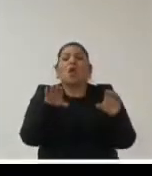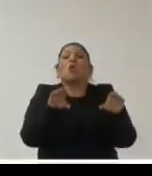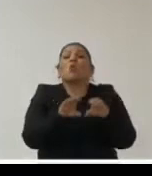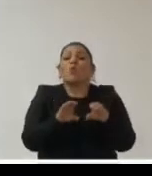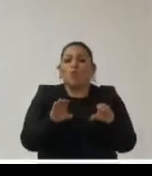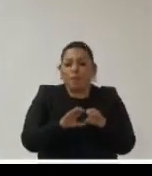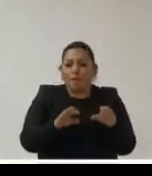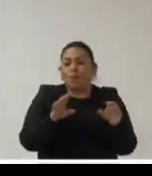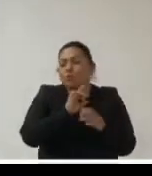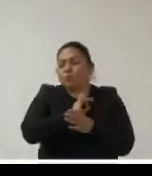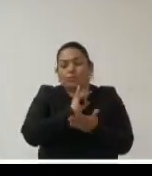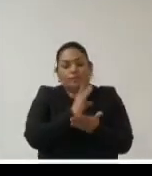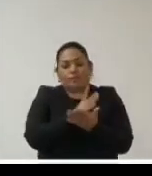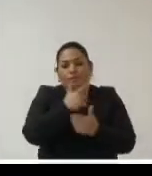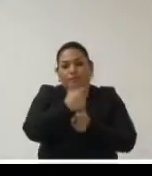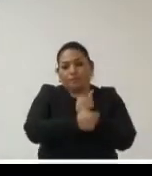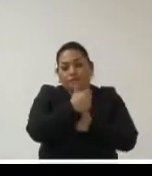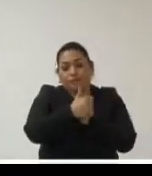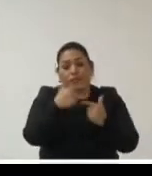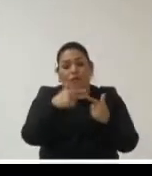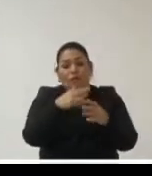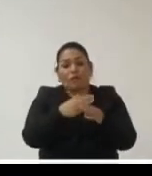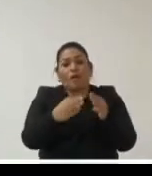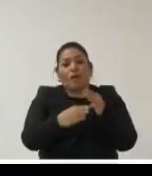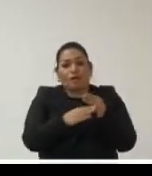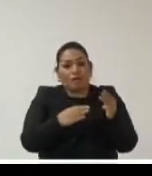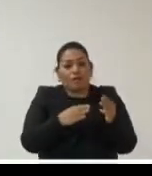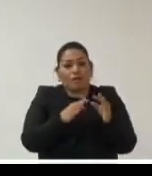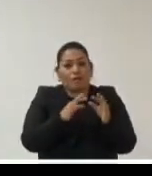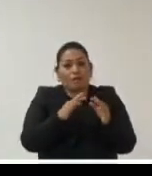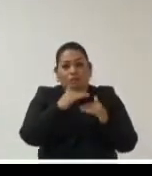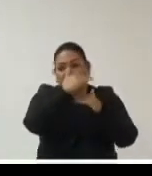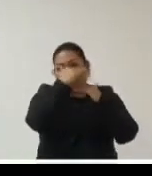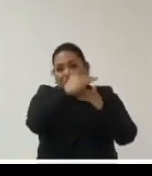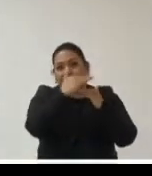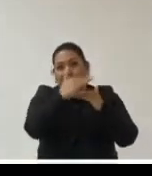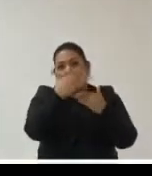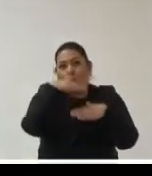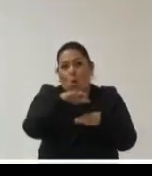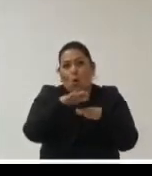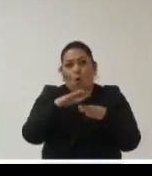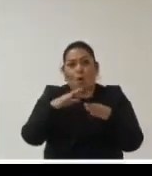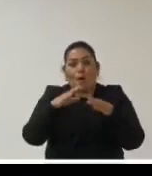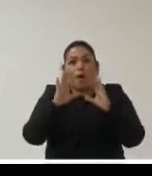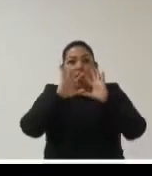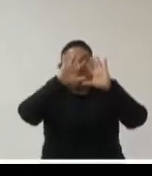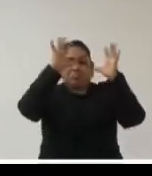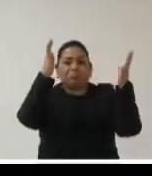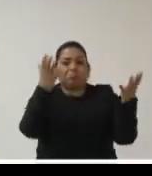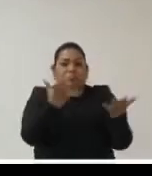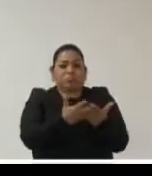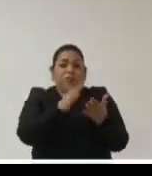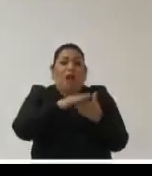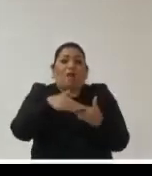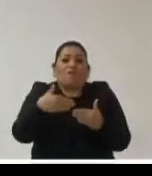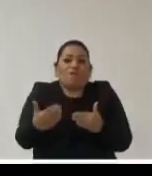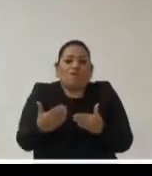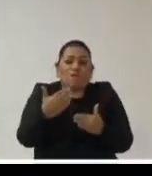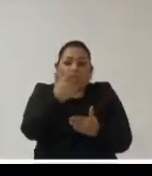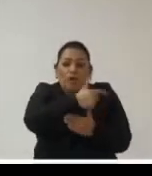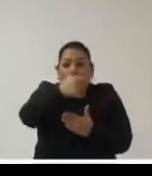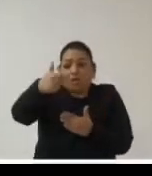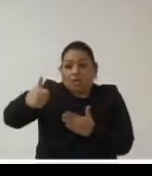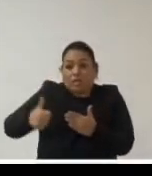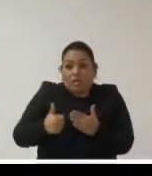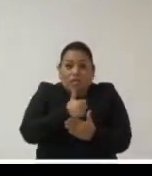transparencia solo tenemos competencia en materia de protección de datos y muy limitada sobre los organismos públicos el mundo privado queda fuera de esto y con